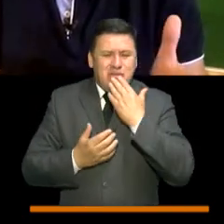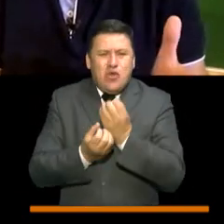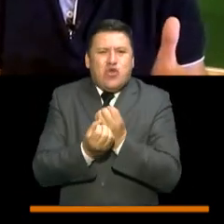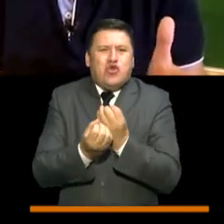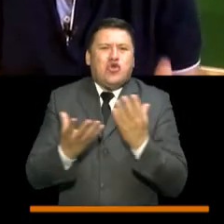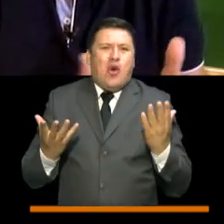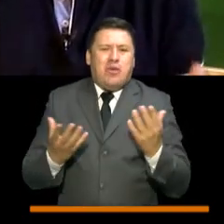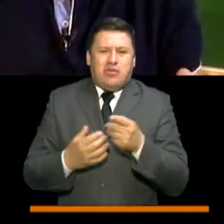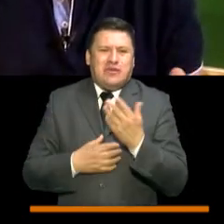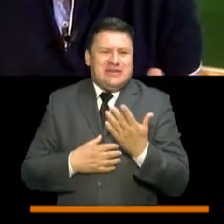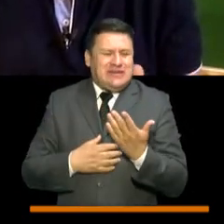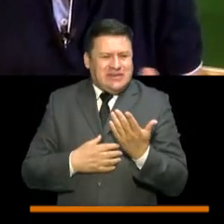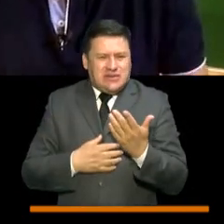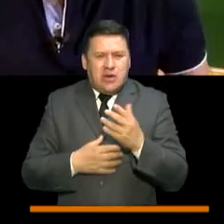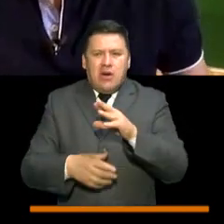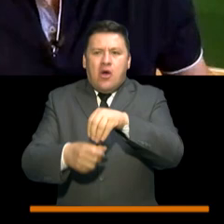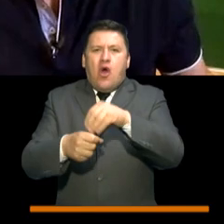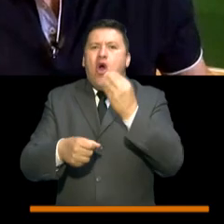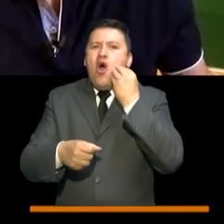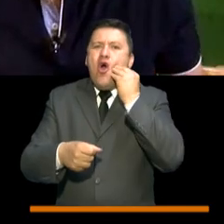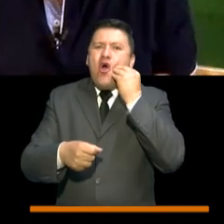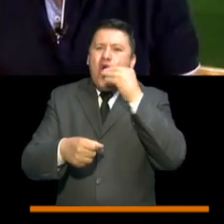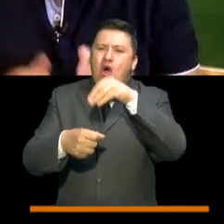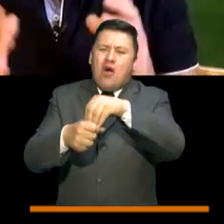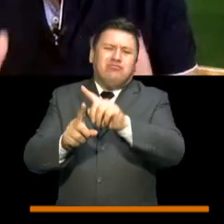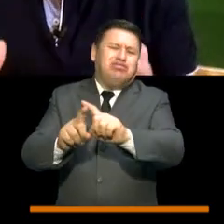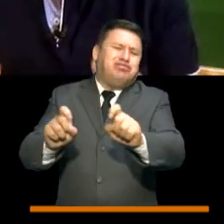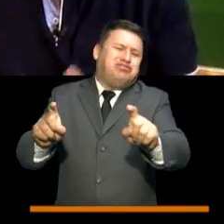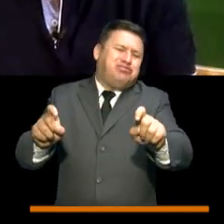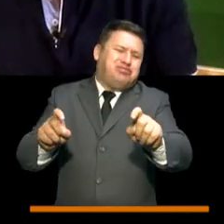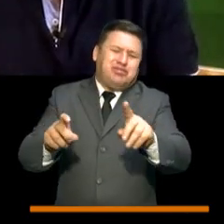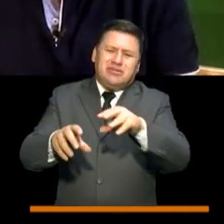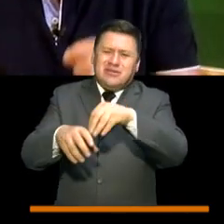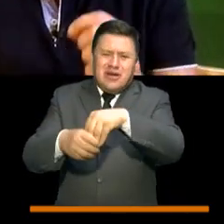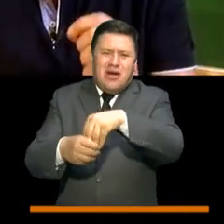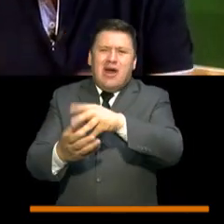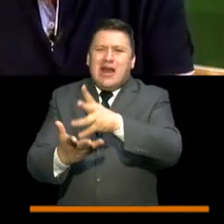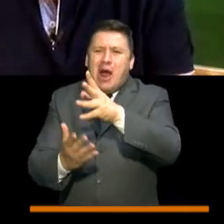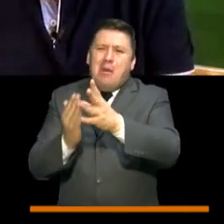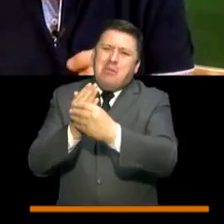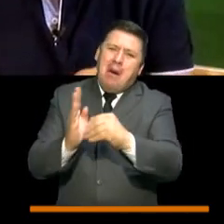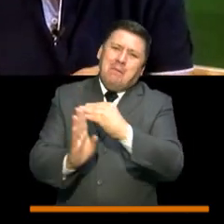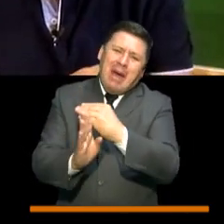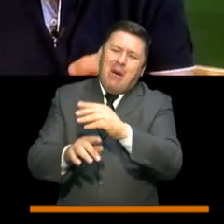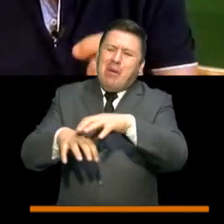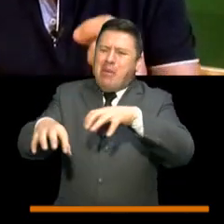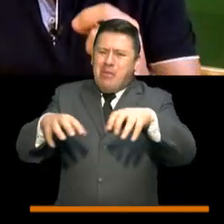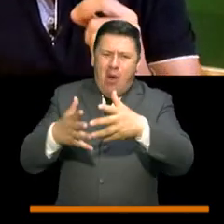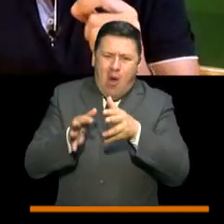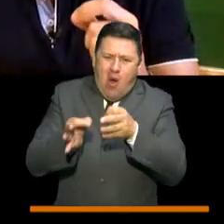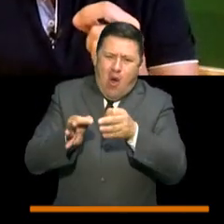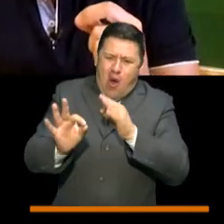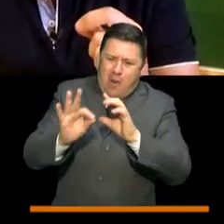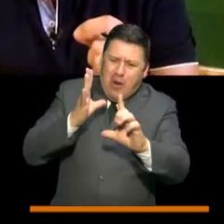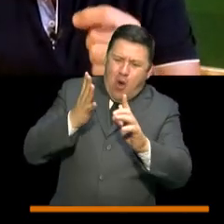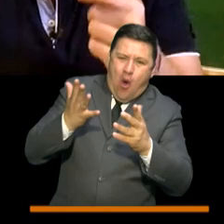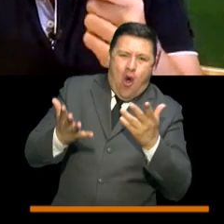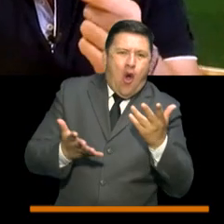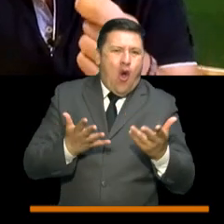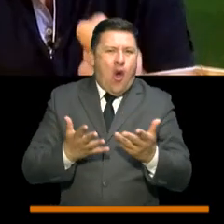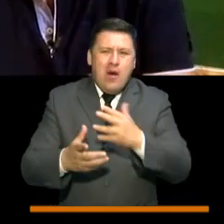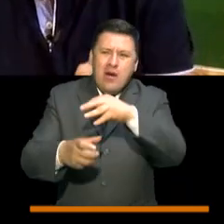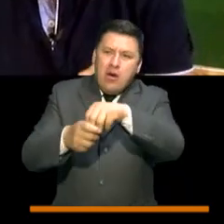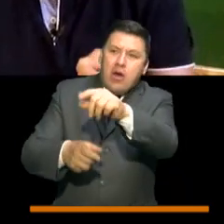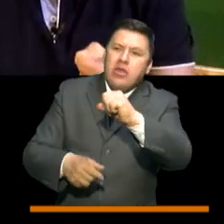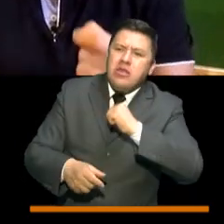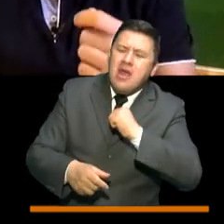y un tipo de hogares muy heterogéneo. Ahí empezó todo, haciendo un diagnóstico donde dijimos cuáles son los hogares